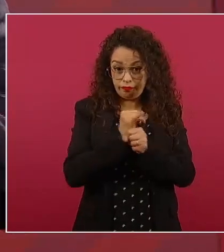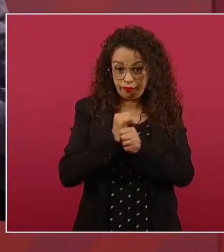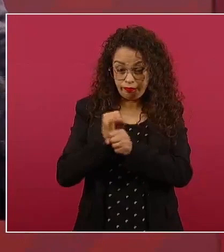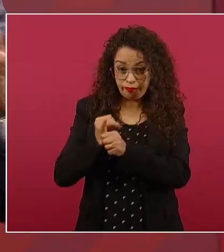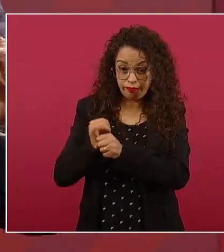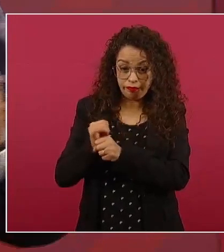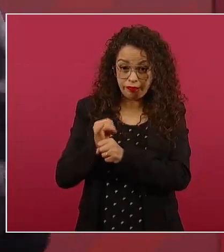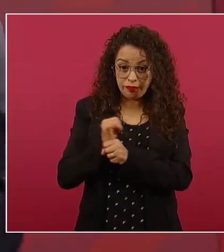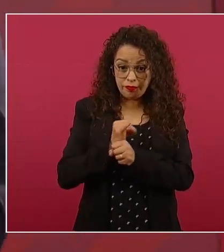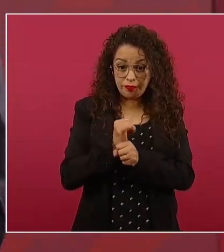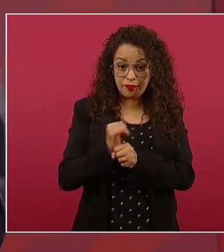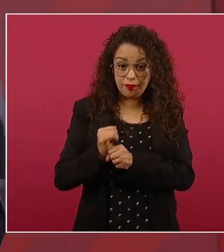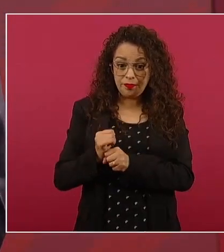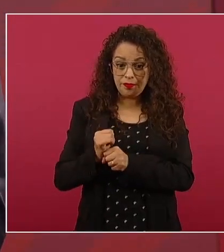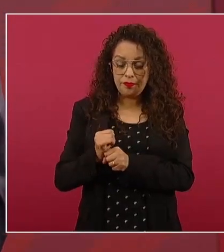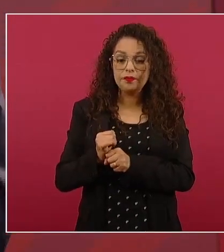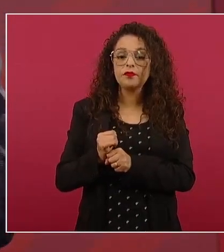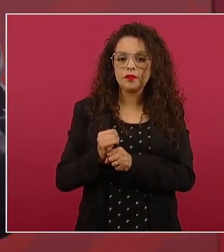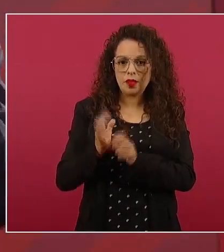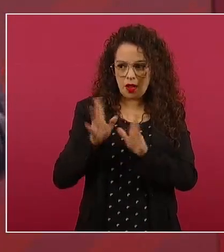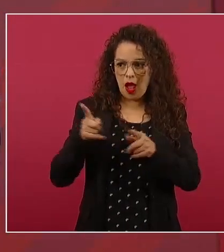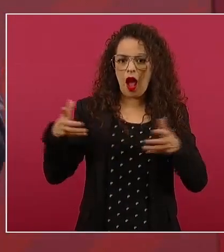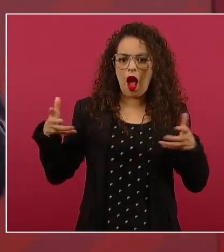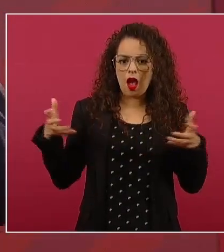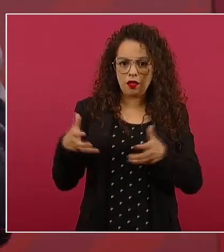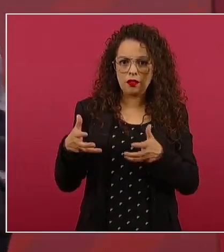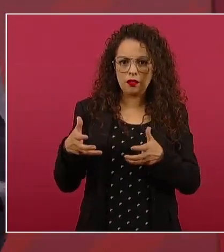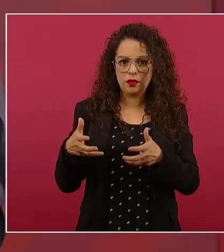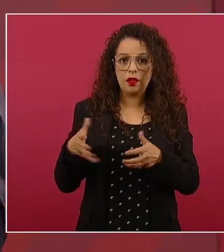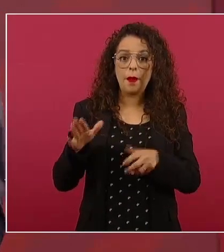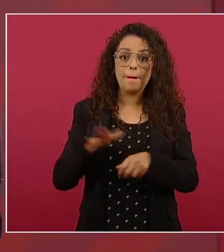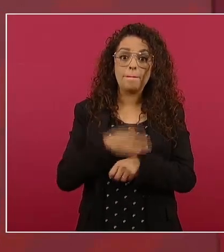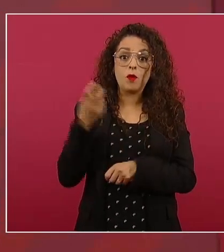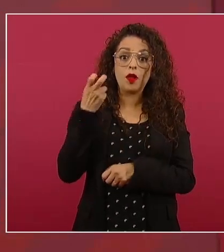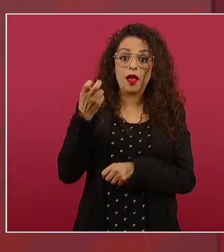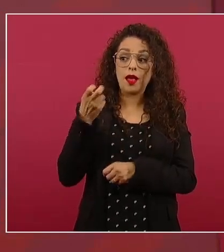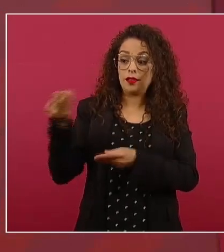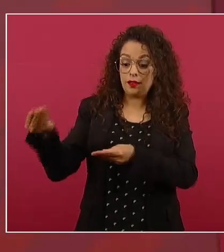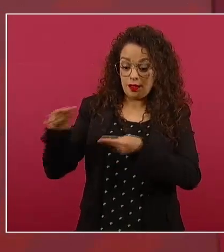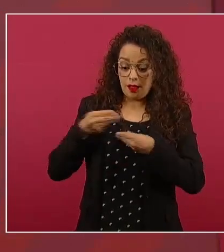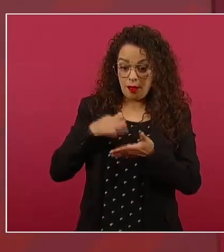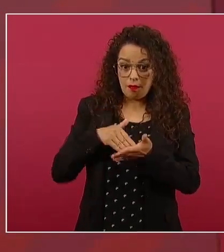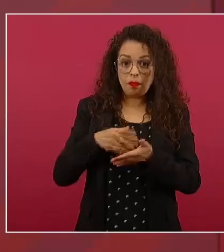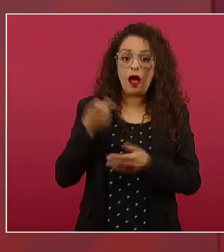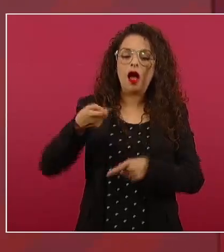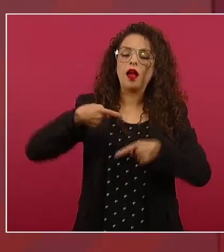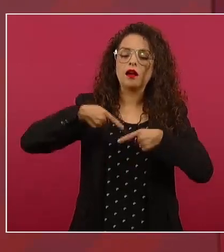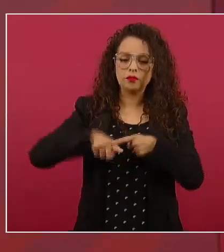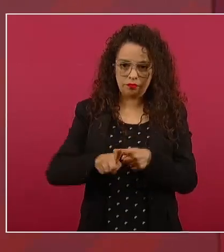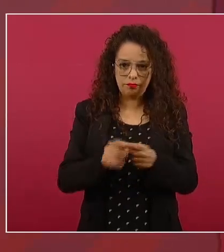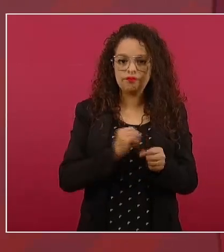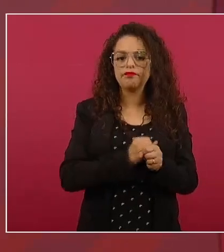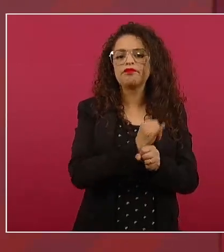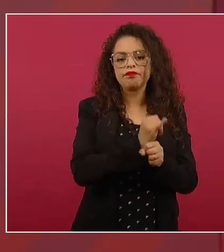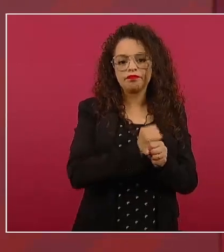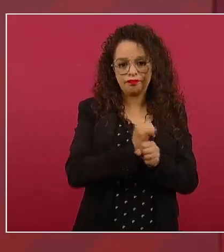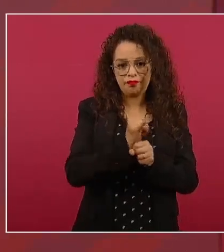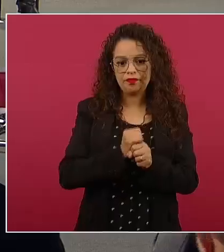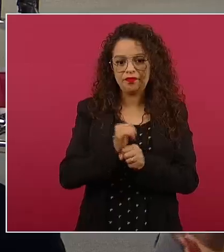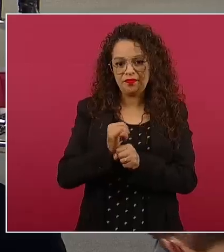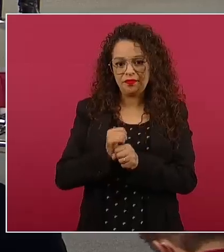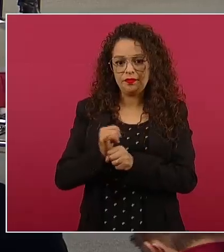la investigación a partir de ese oficio, me enviaron a mí el oficio, porque yo